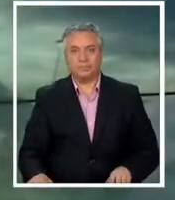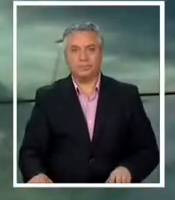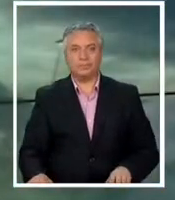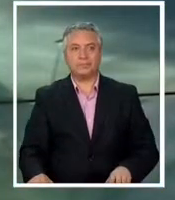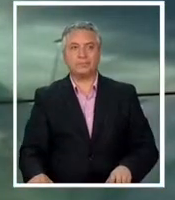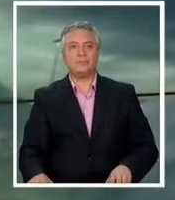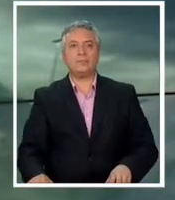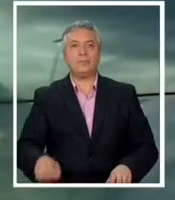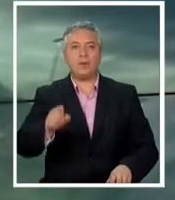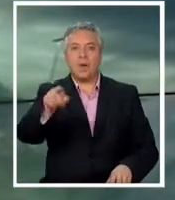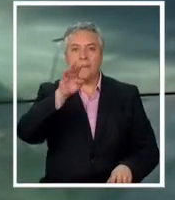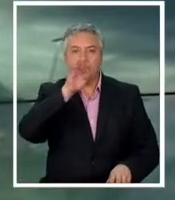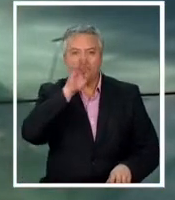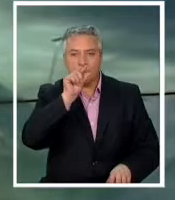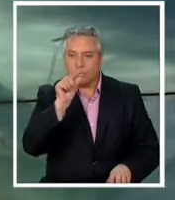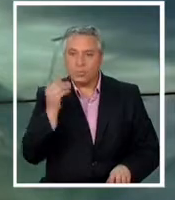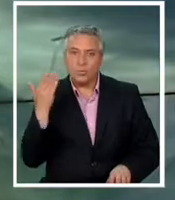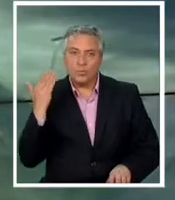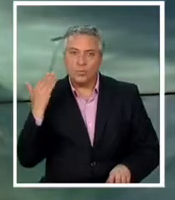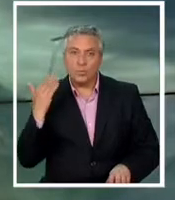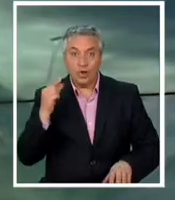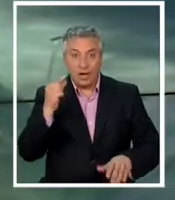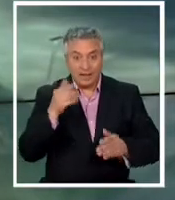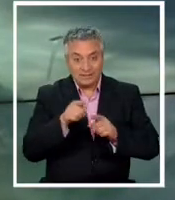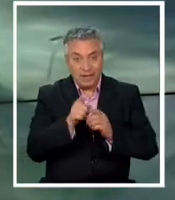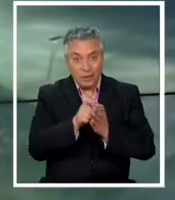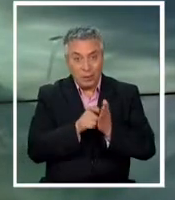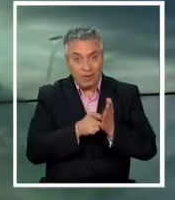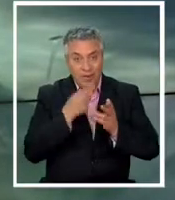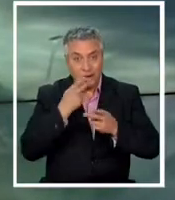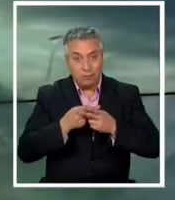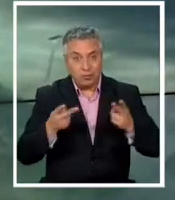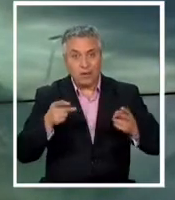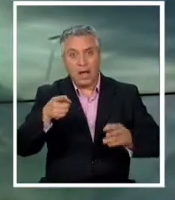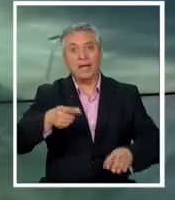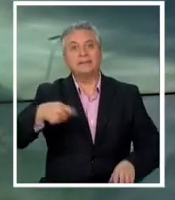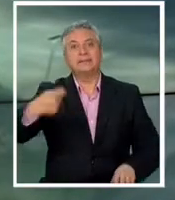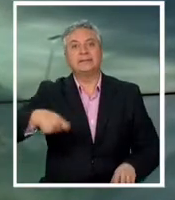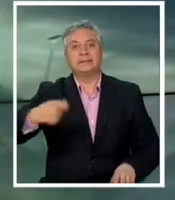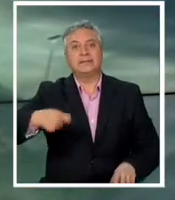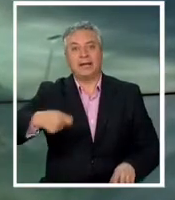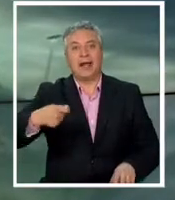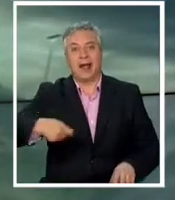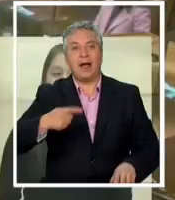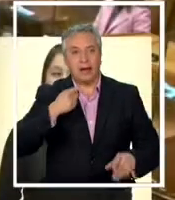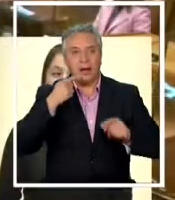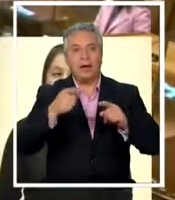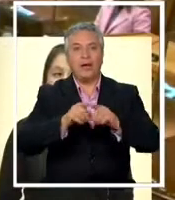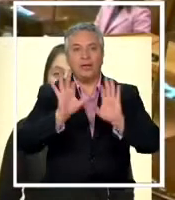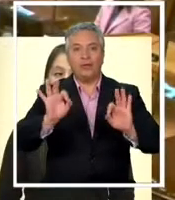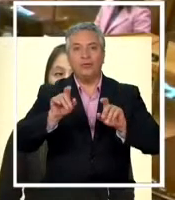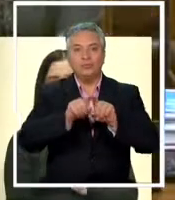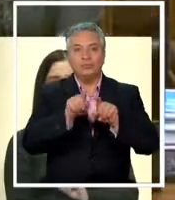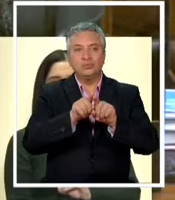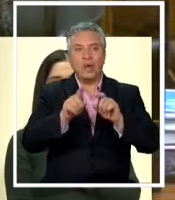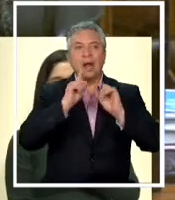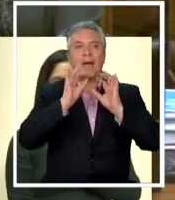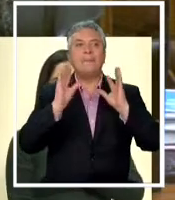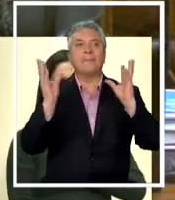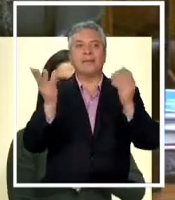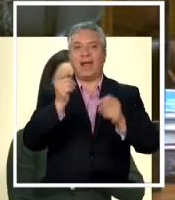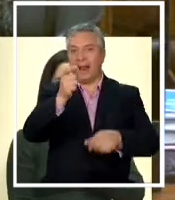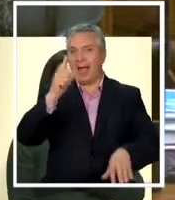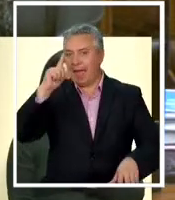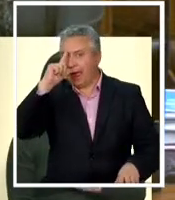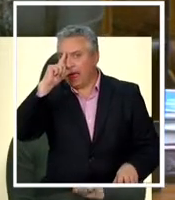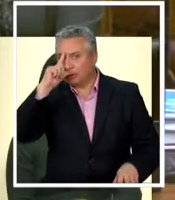Y hace minutos y en la previa de la cuenta pública el Senado ratificó el acuerdo medioambiental de Escazú. La sesión comenzó cerca